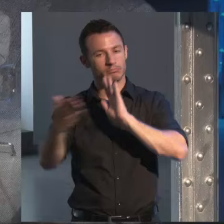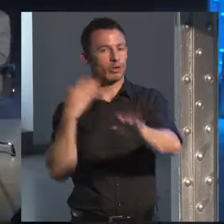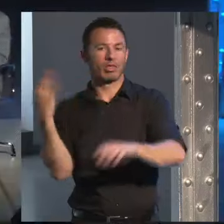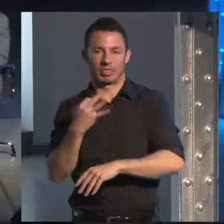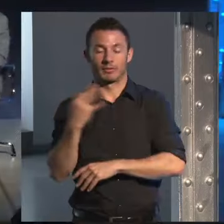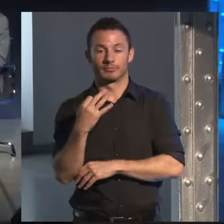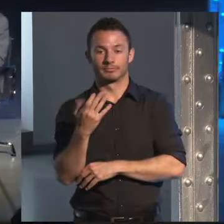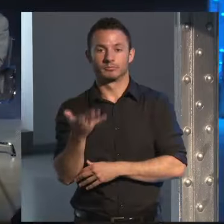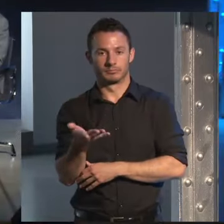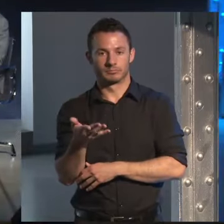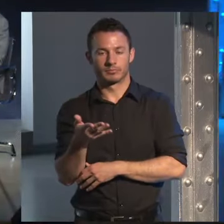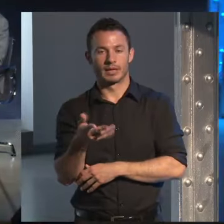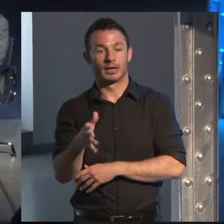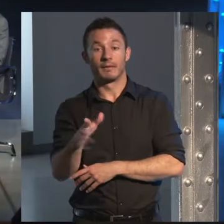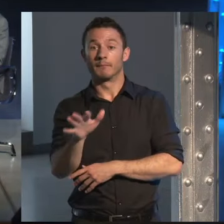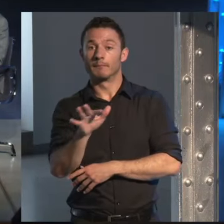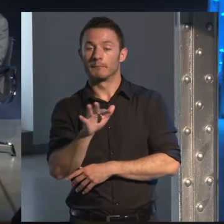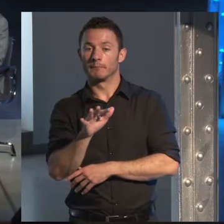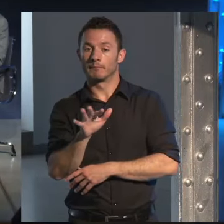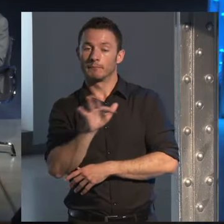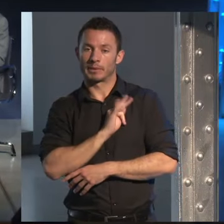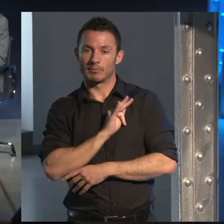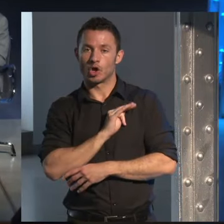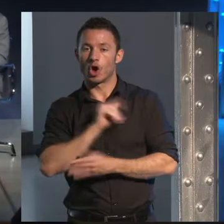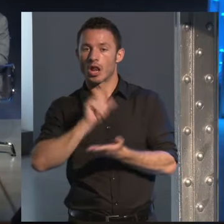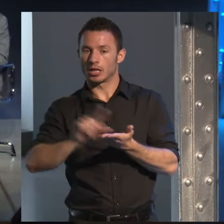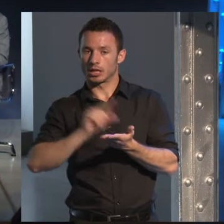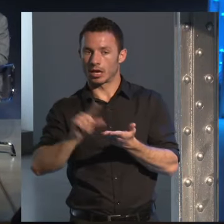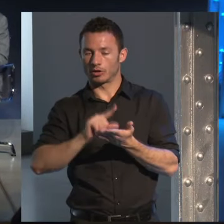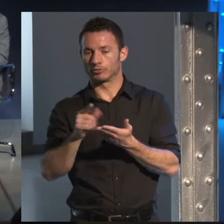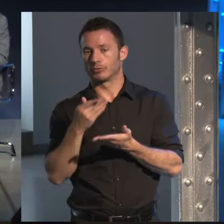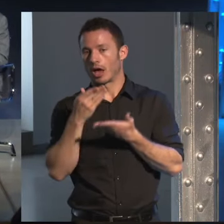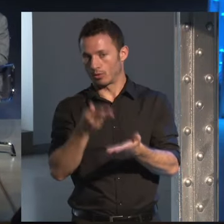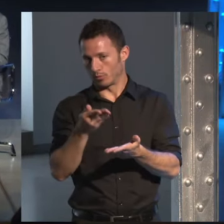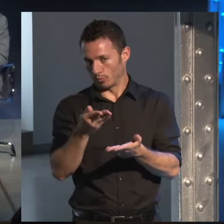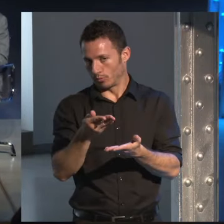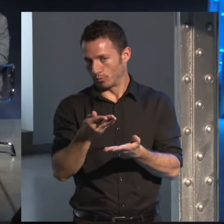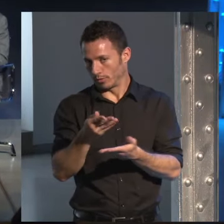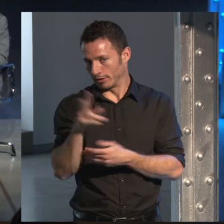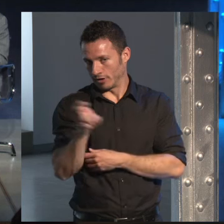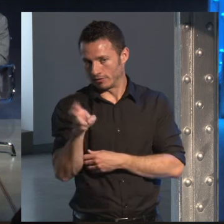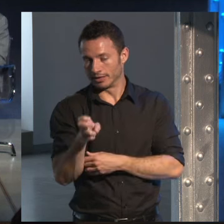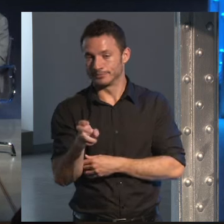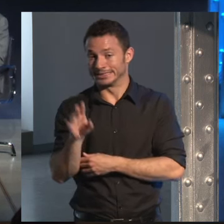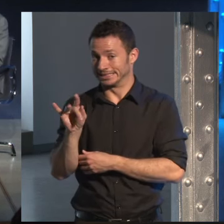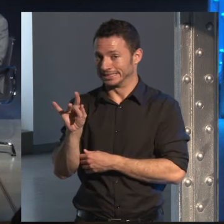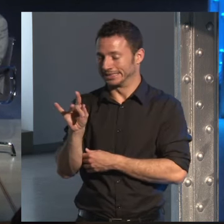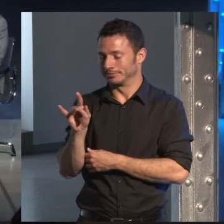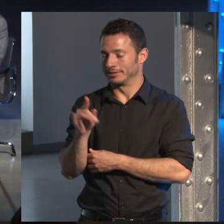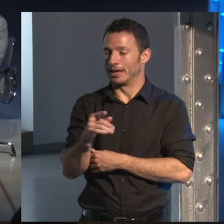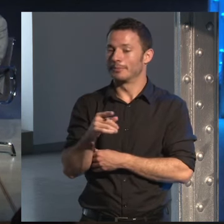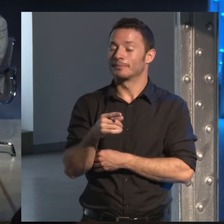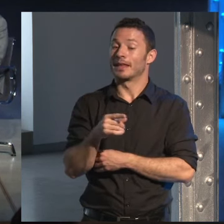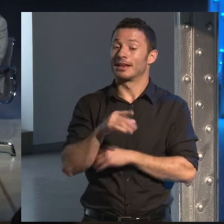buena ayuda ¿no? en vuestro caso están en vuestros en vuestros currículums habéis ganado ya unos cuantos en nuestros bancos no